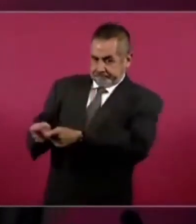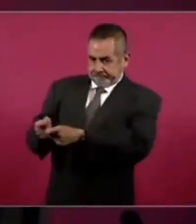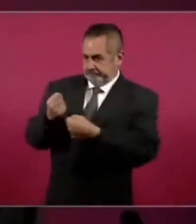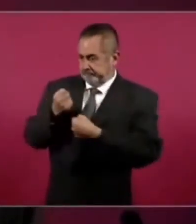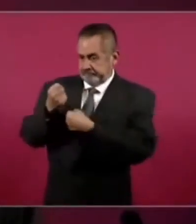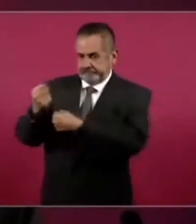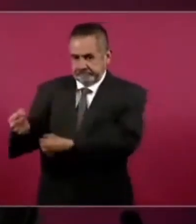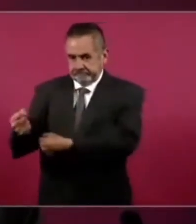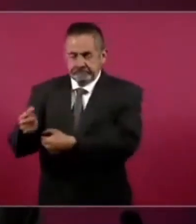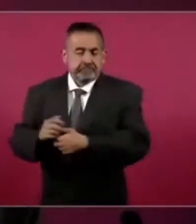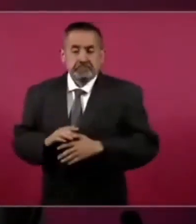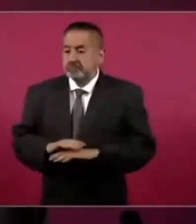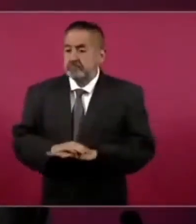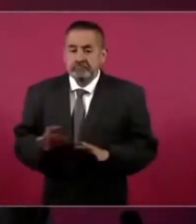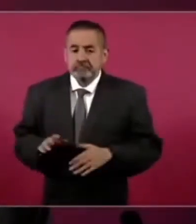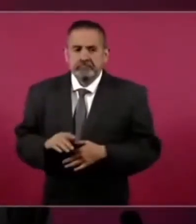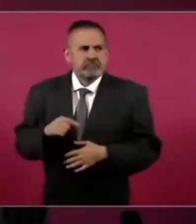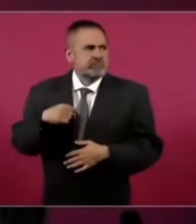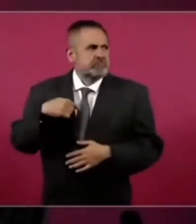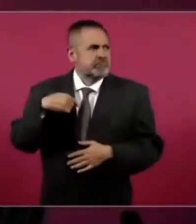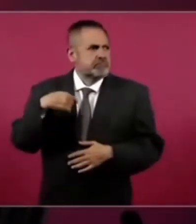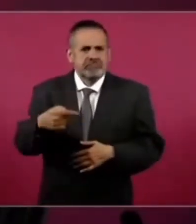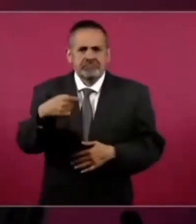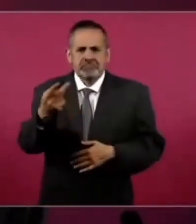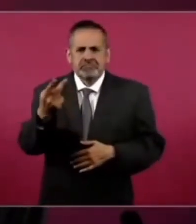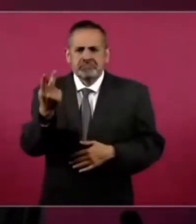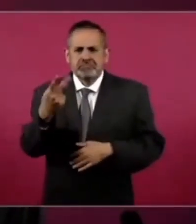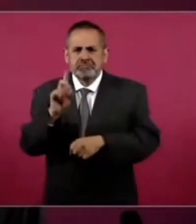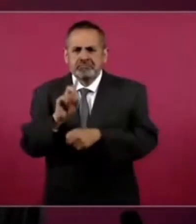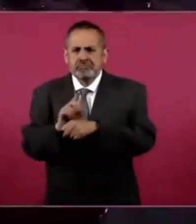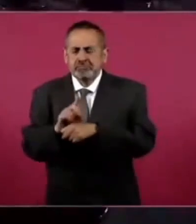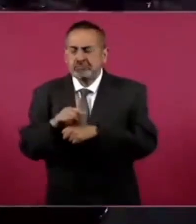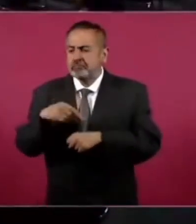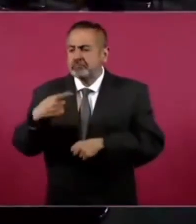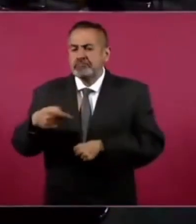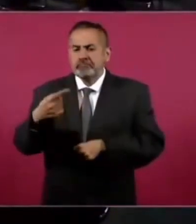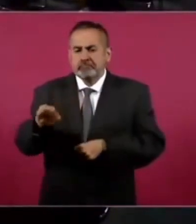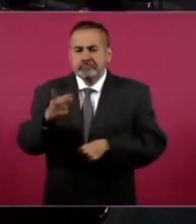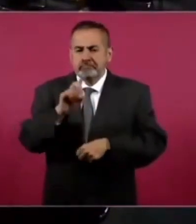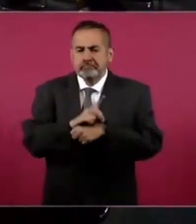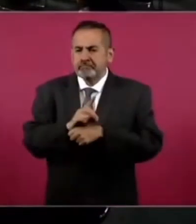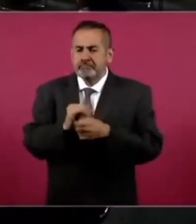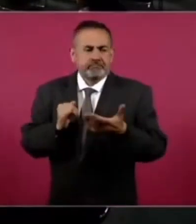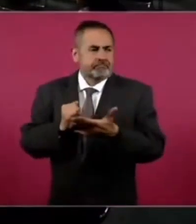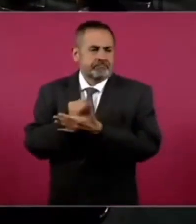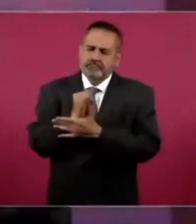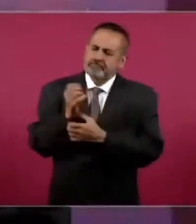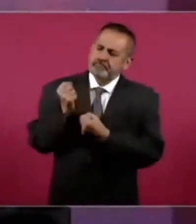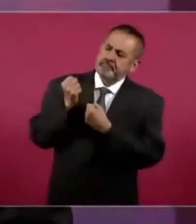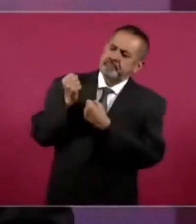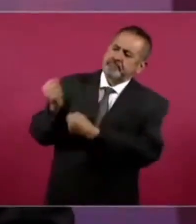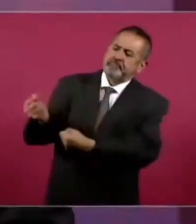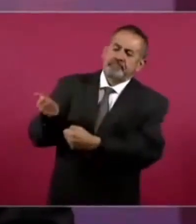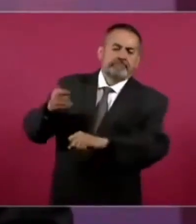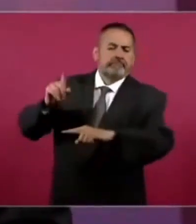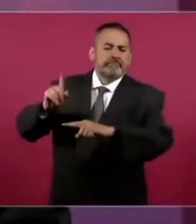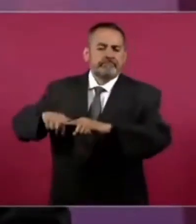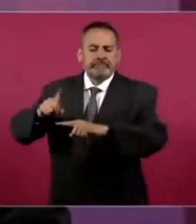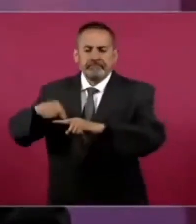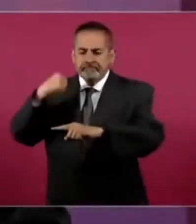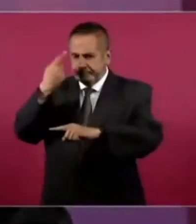Creo que sí, pasado mañana. Ya pasado mañana entrego el bastón de mando